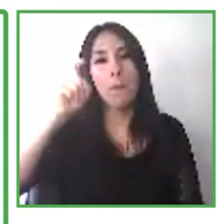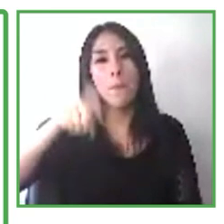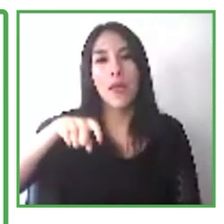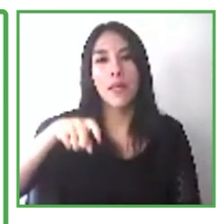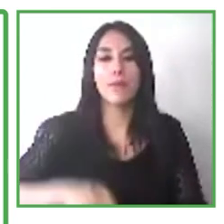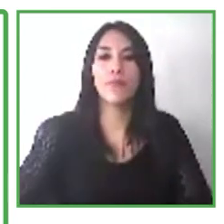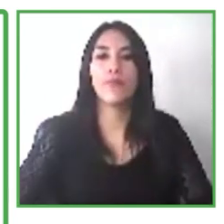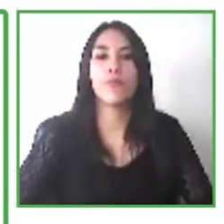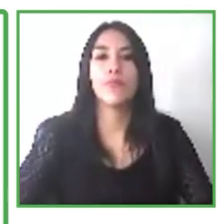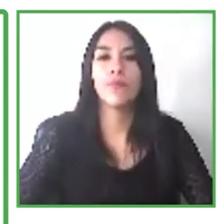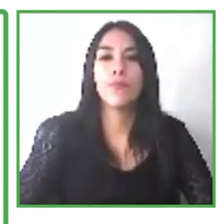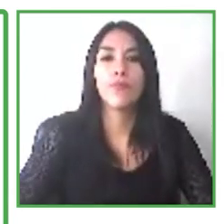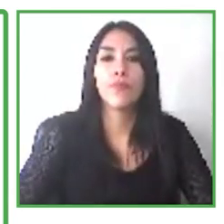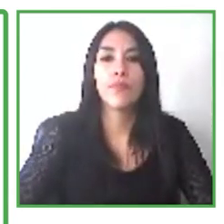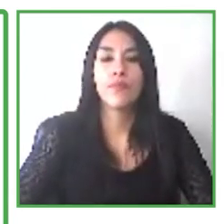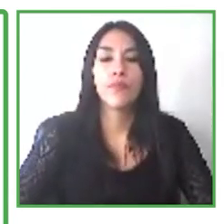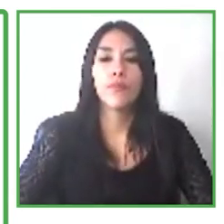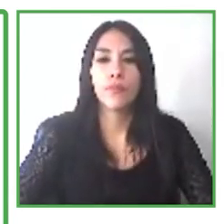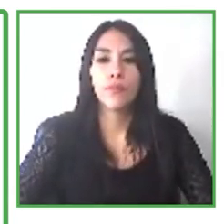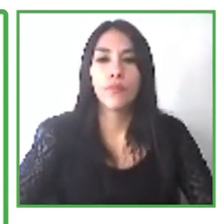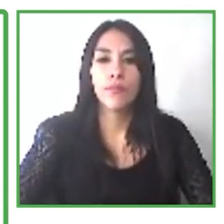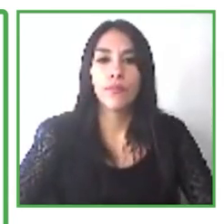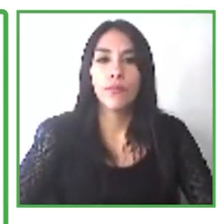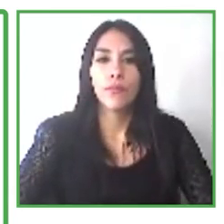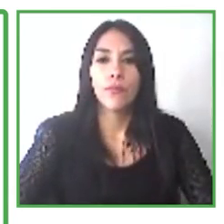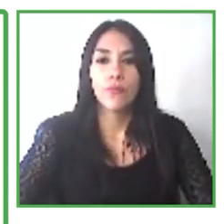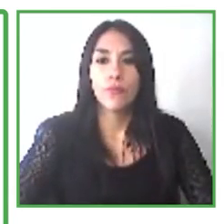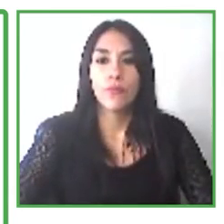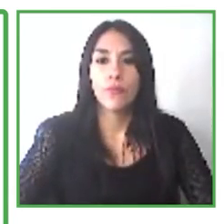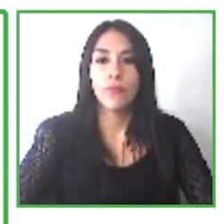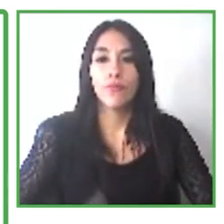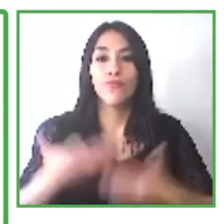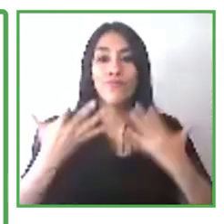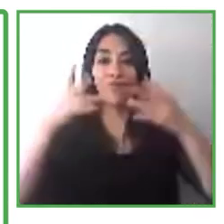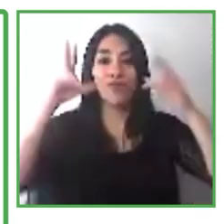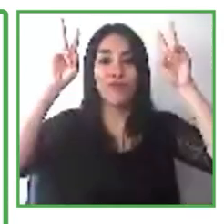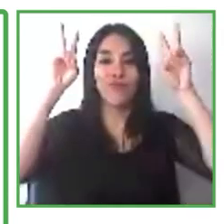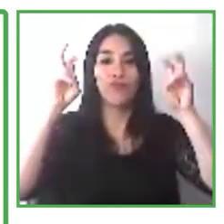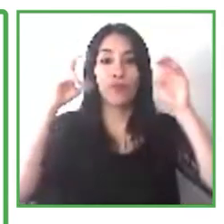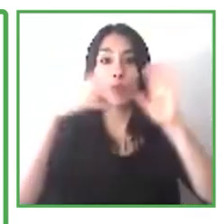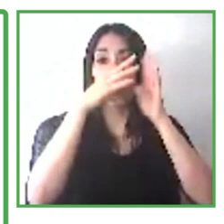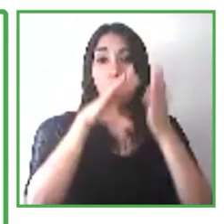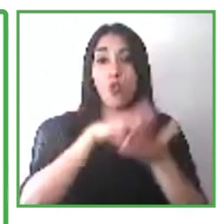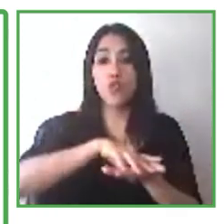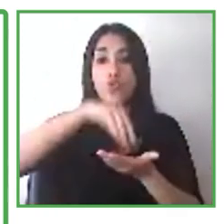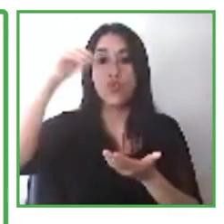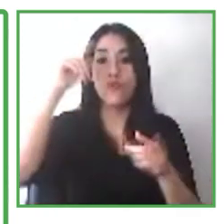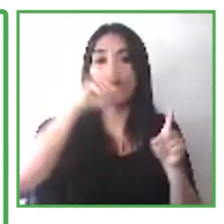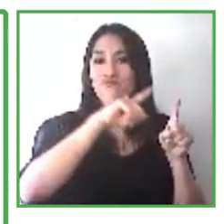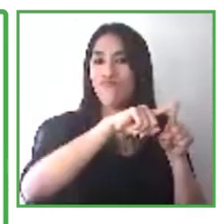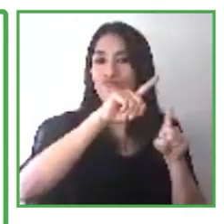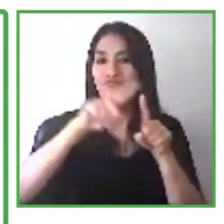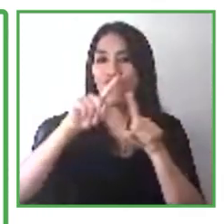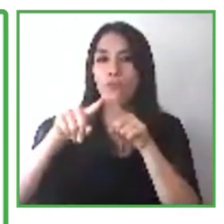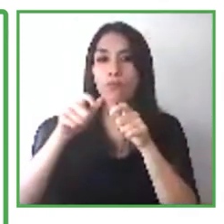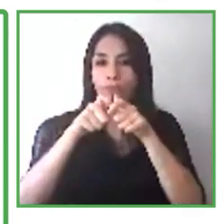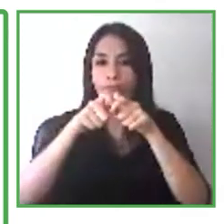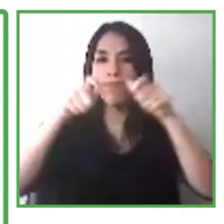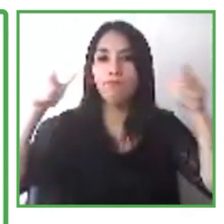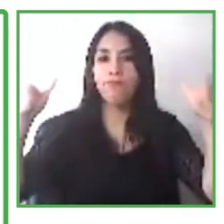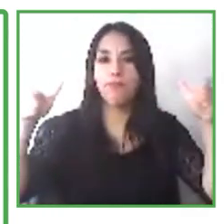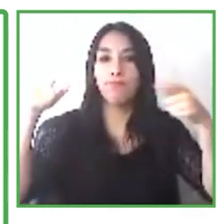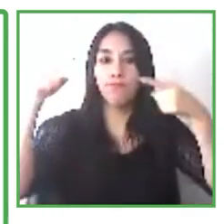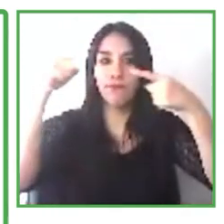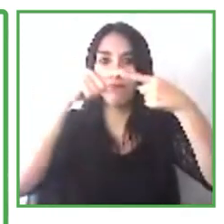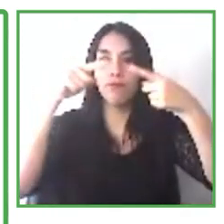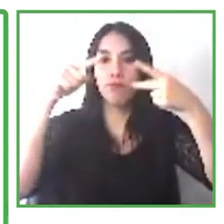En cuanto a la replicabilidad y el escalamiento, tenemos dos puntos de los que hablar acá.